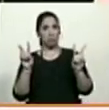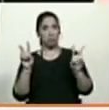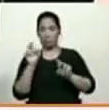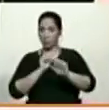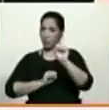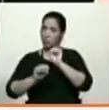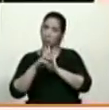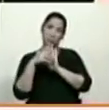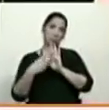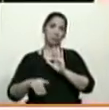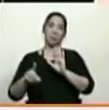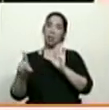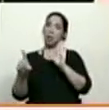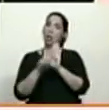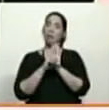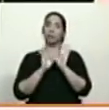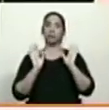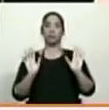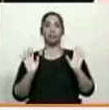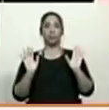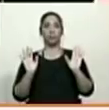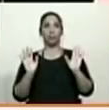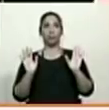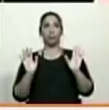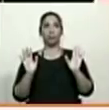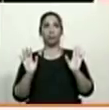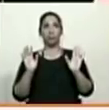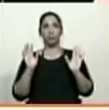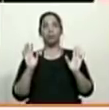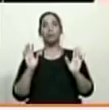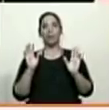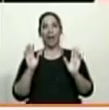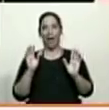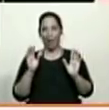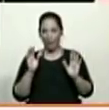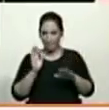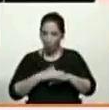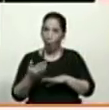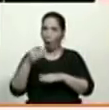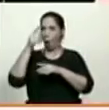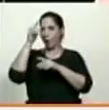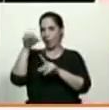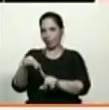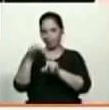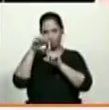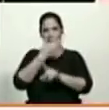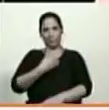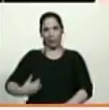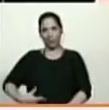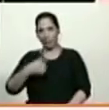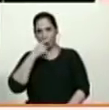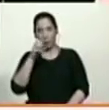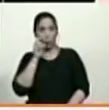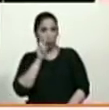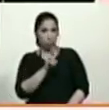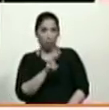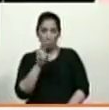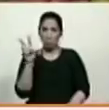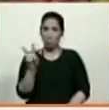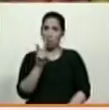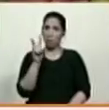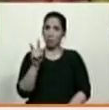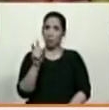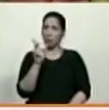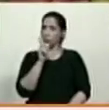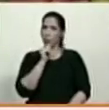su derecho legítimo, a haber elegido al presidente Nicolás Maduro. Eso es lo que se ve en Venezuela. No